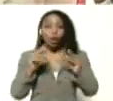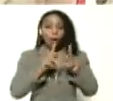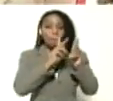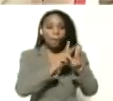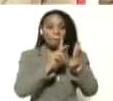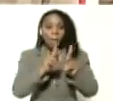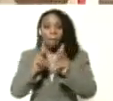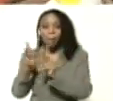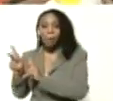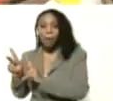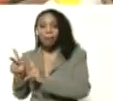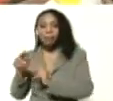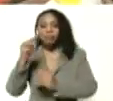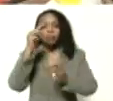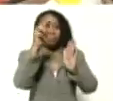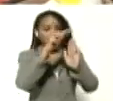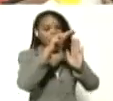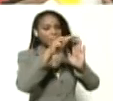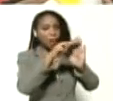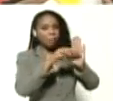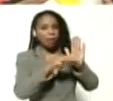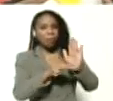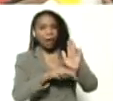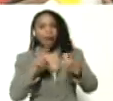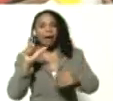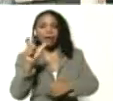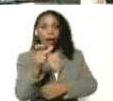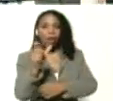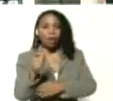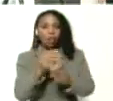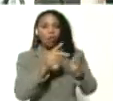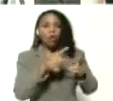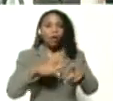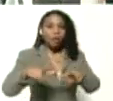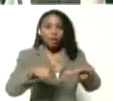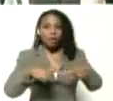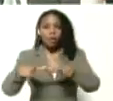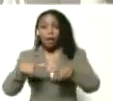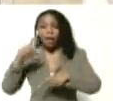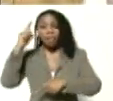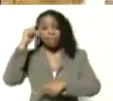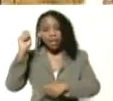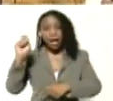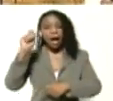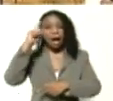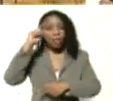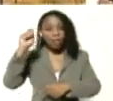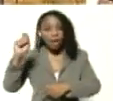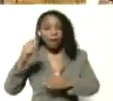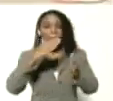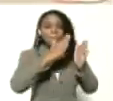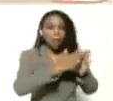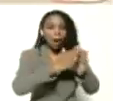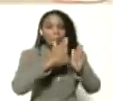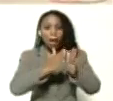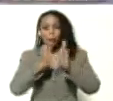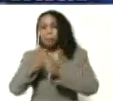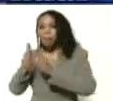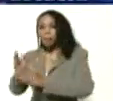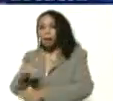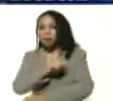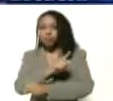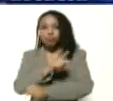nivel por nivel, grado por grado, área por área, día por día. Y las asignaciones de trabajo.